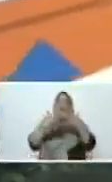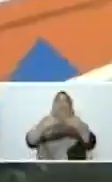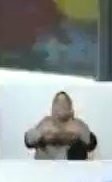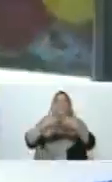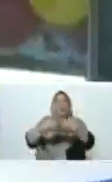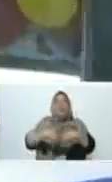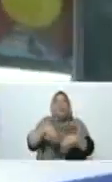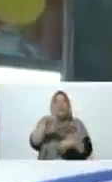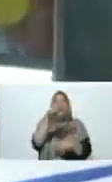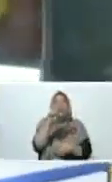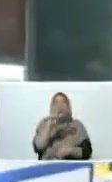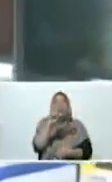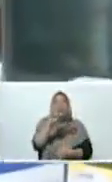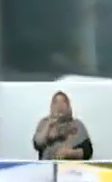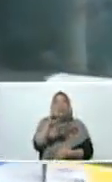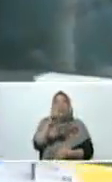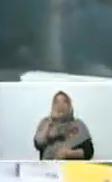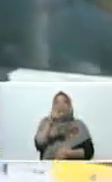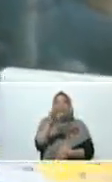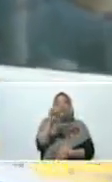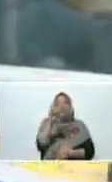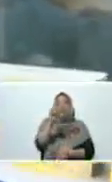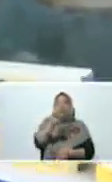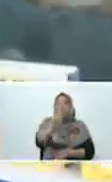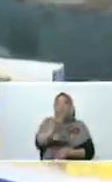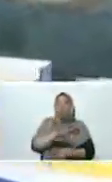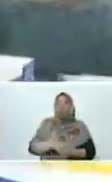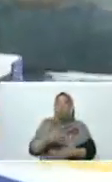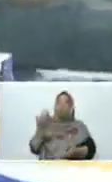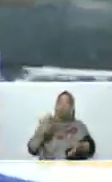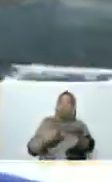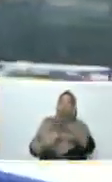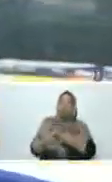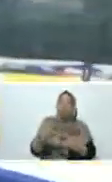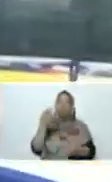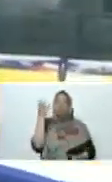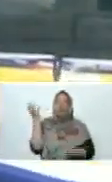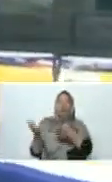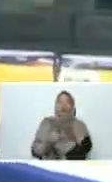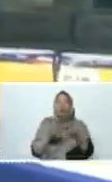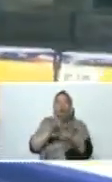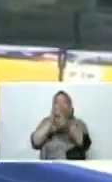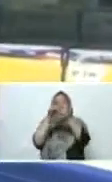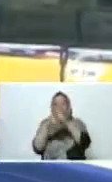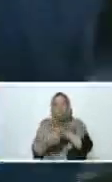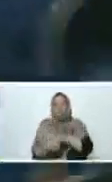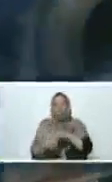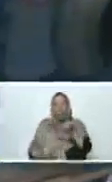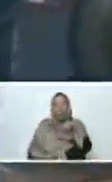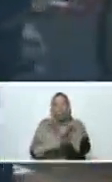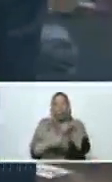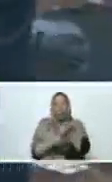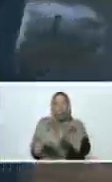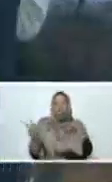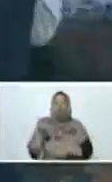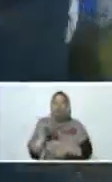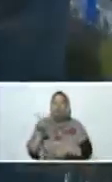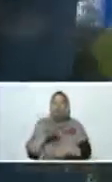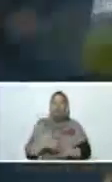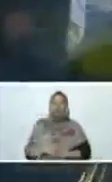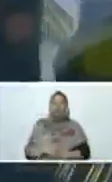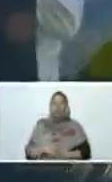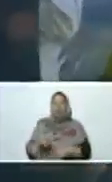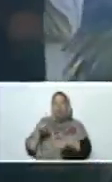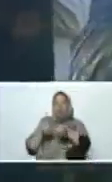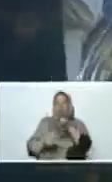Maya Electrosoldada. Y eso que usted veía al fondo, un intercambiador de calor de CBG Bausilú, repotenciado en Venezuela con BICOA,